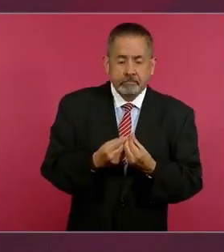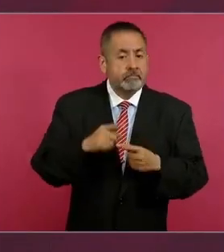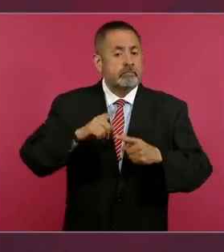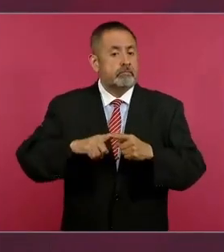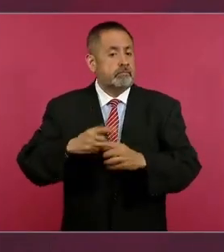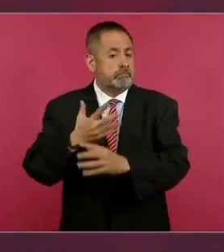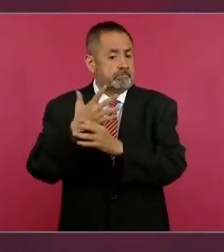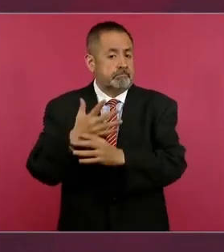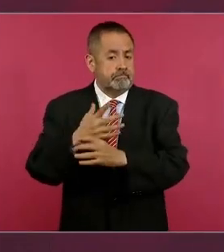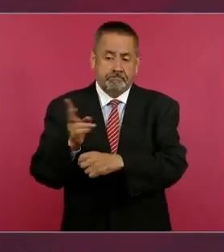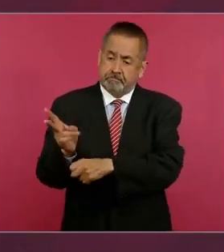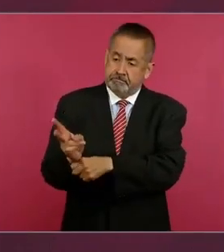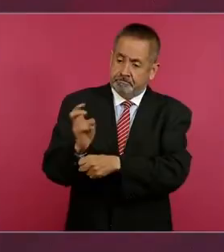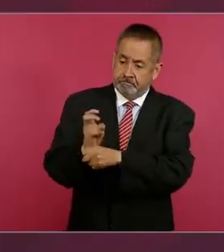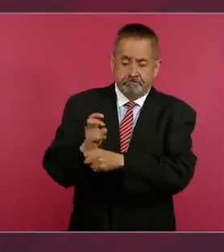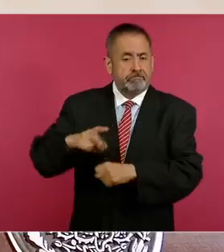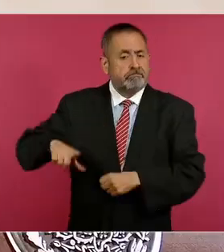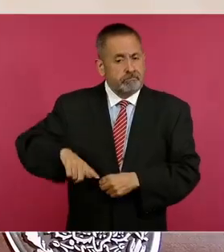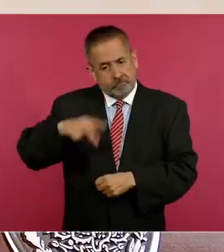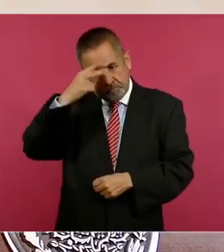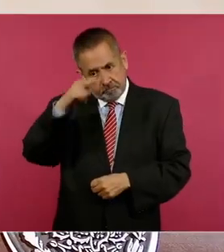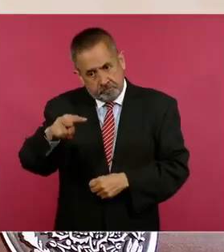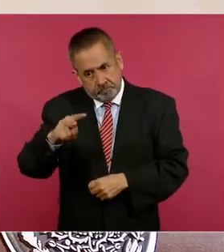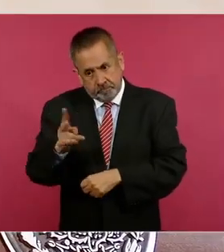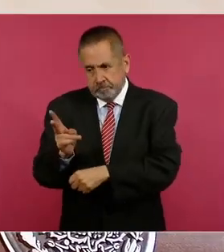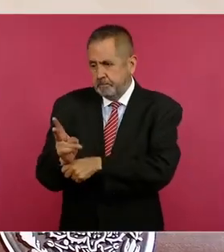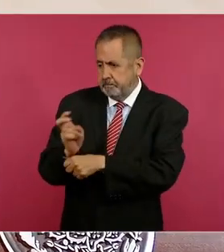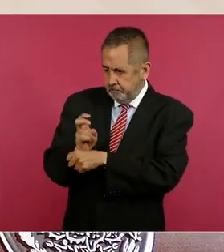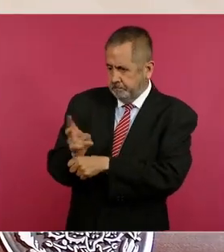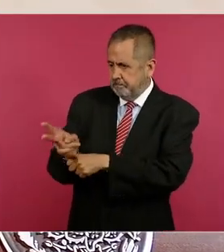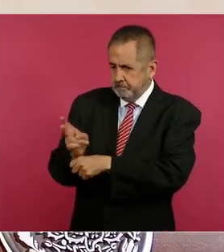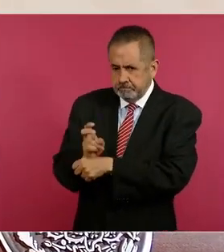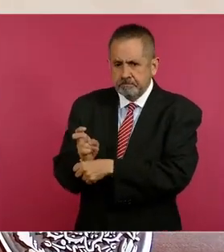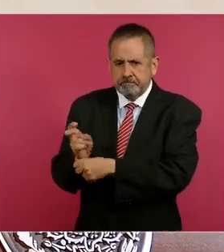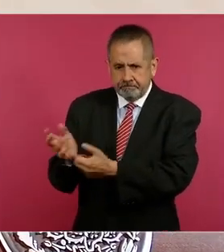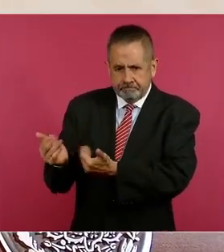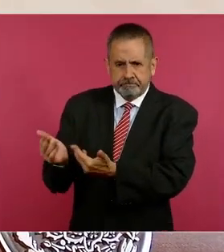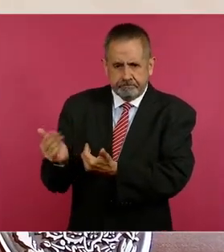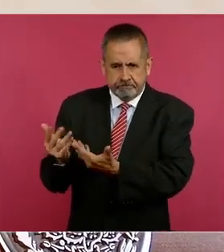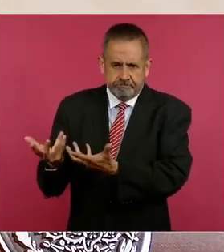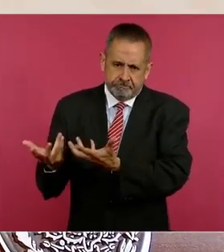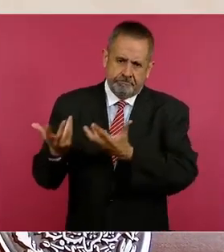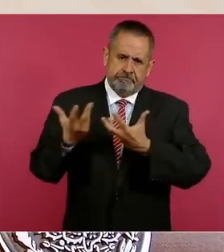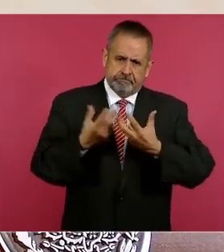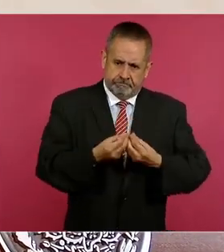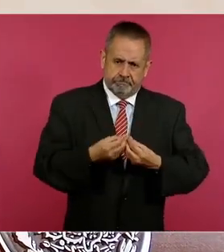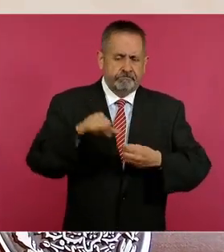gobierno de México a los gobiernos de países